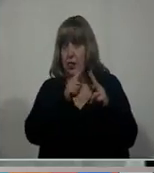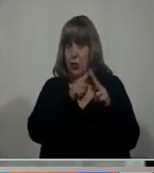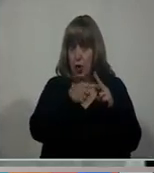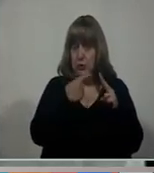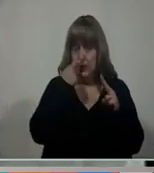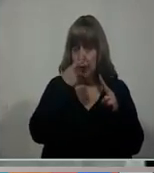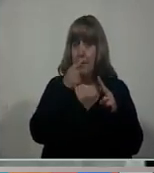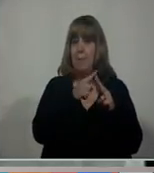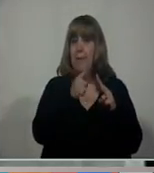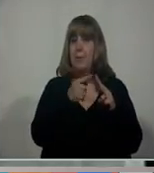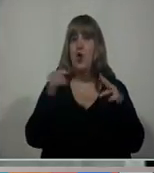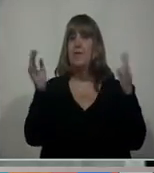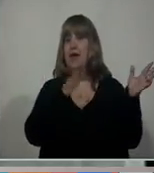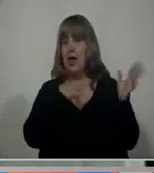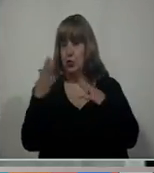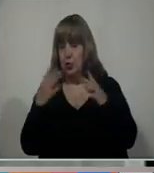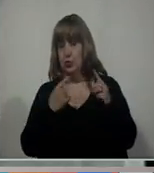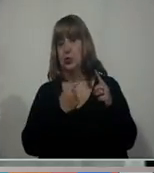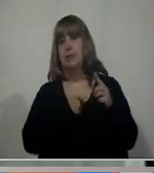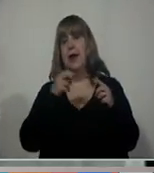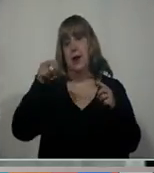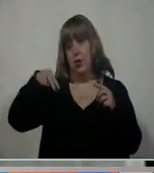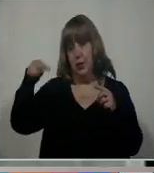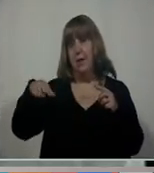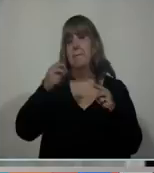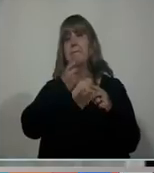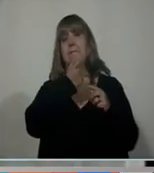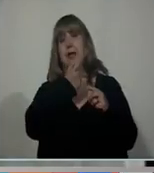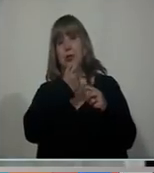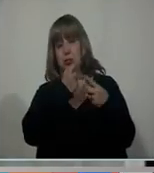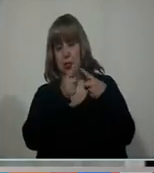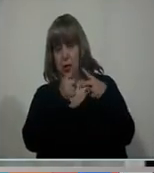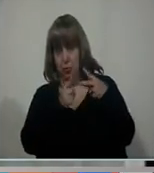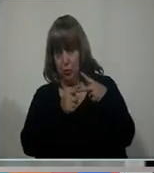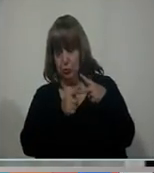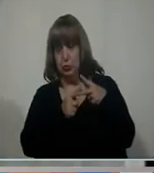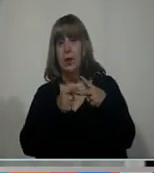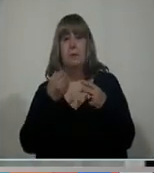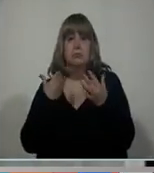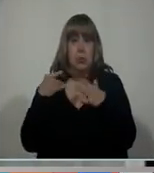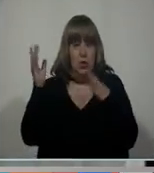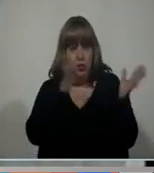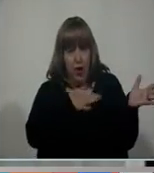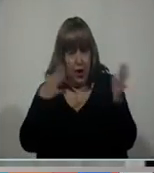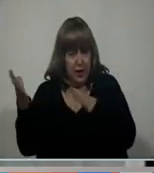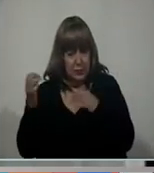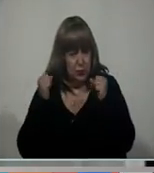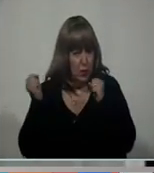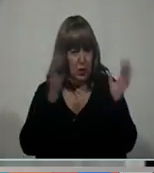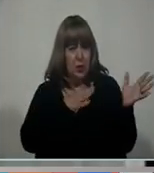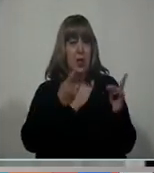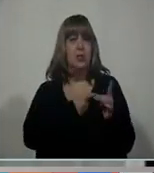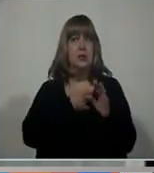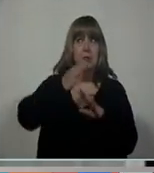otros dos, por fuertes vientos, para Neuquén y para Mendoza, esto incluye la posibilidad de vientos fuertes en la alta